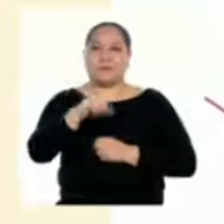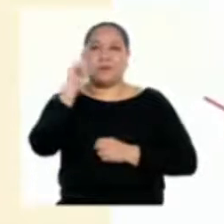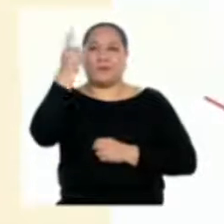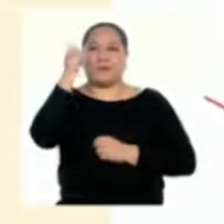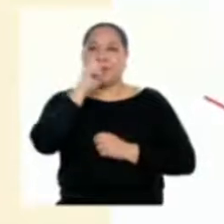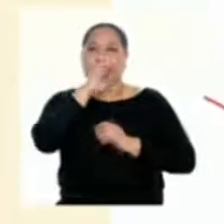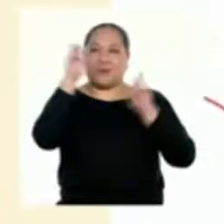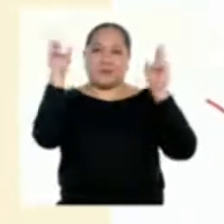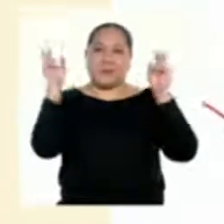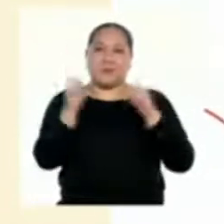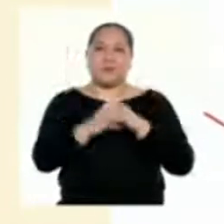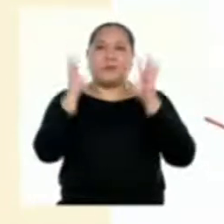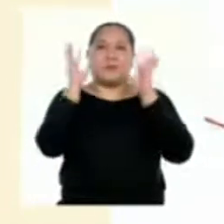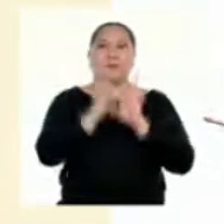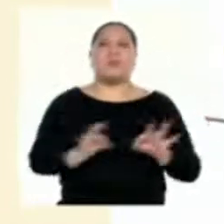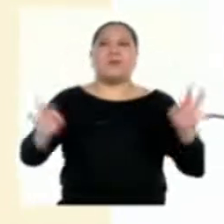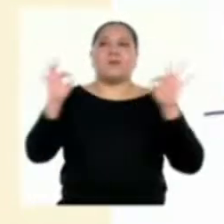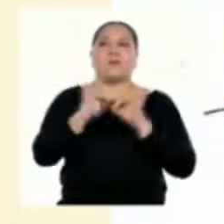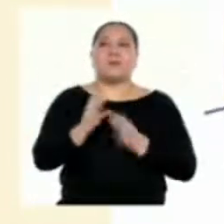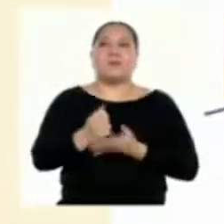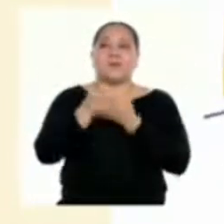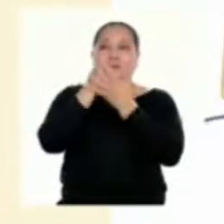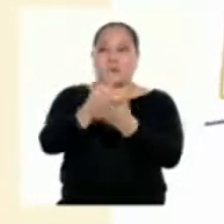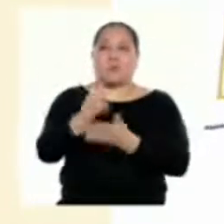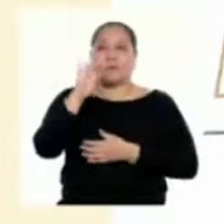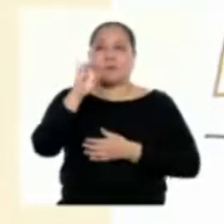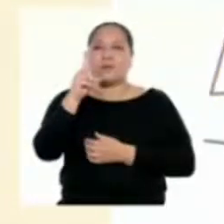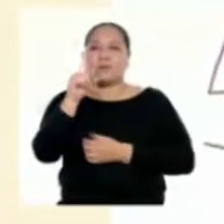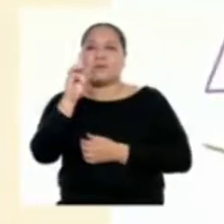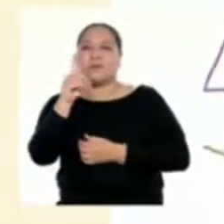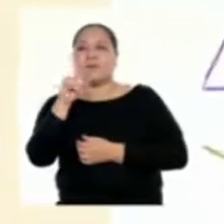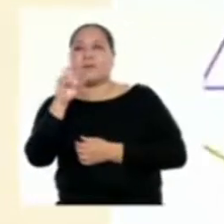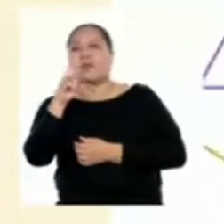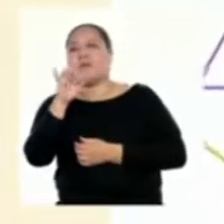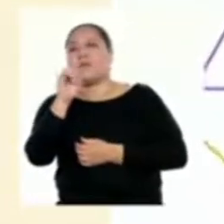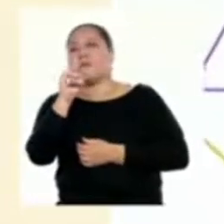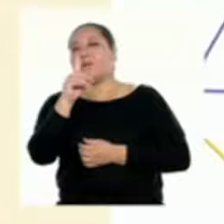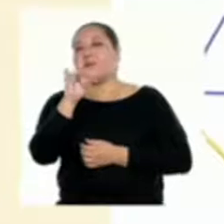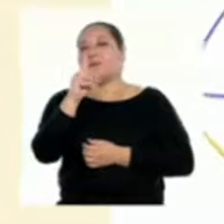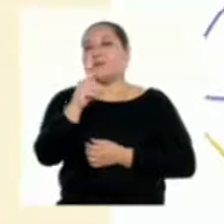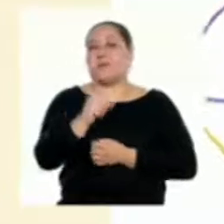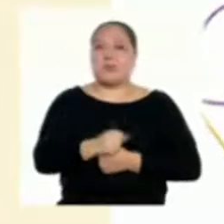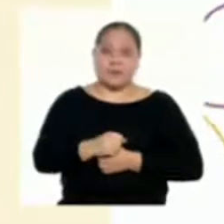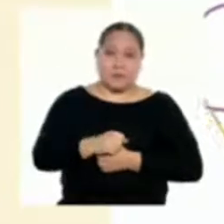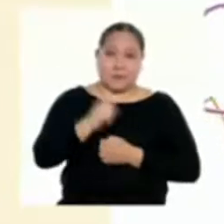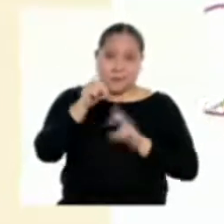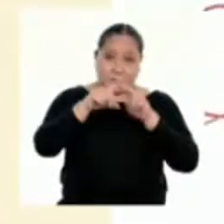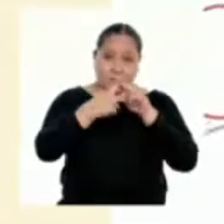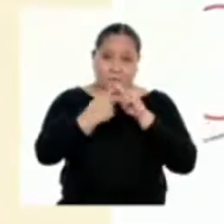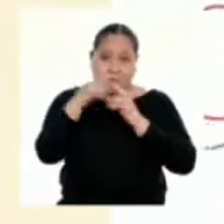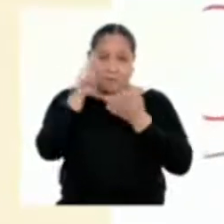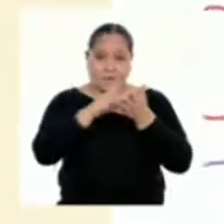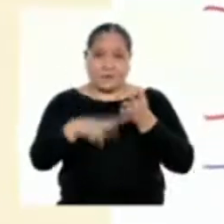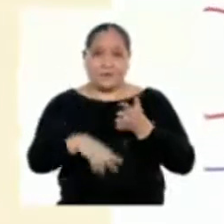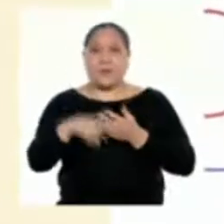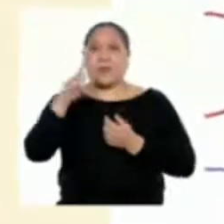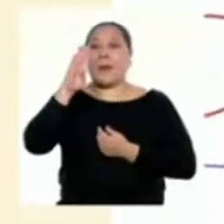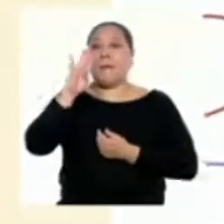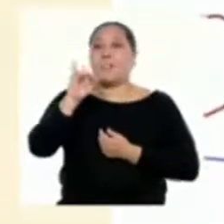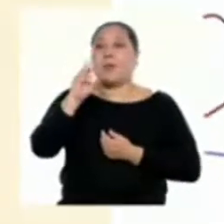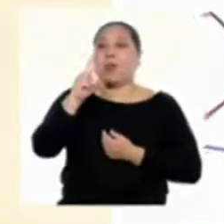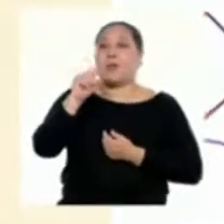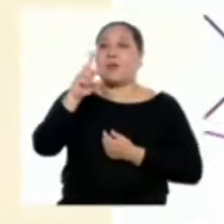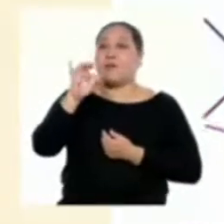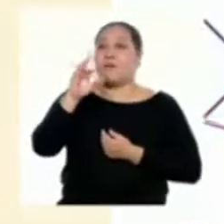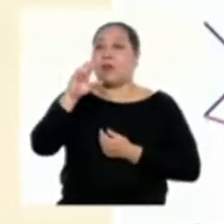titula Importancia y beneficios de la biodiversidad. Empecemos a leerlo. La biodiversidad, a través del